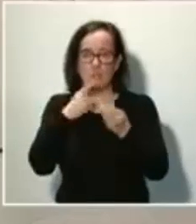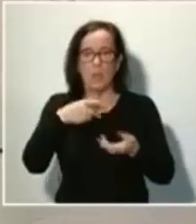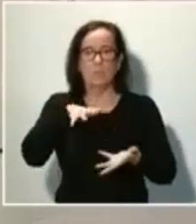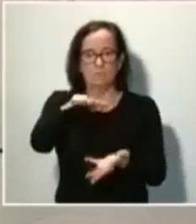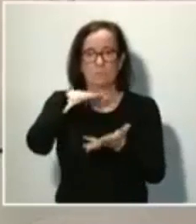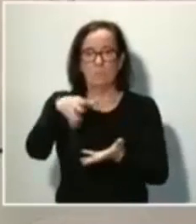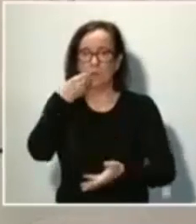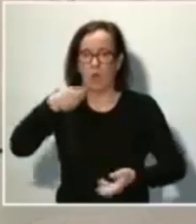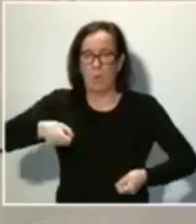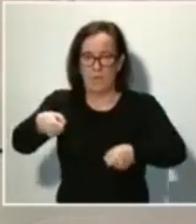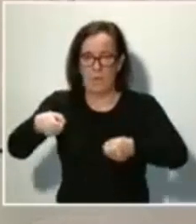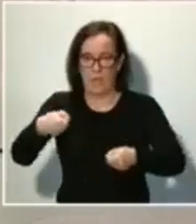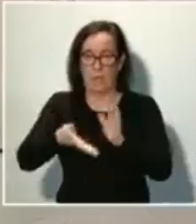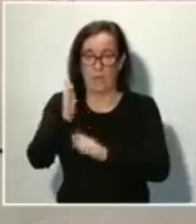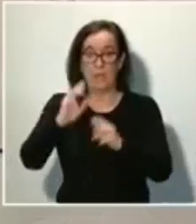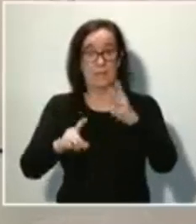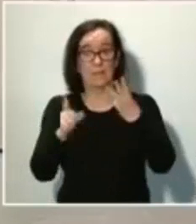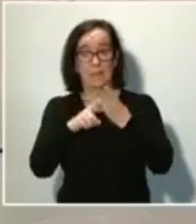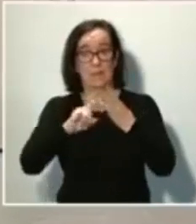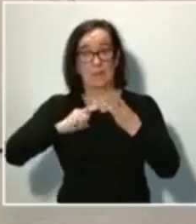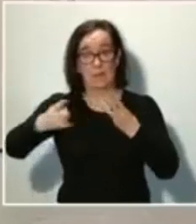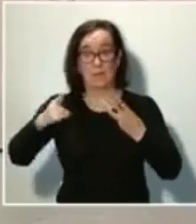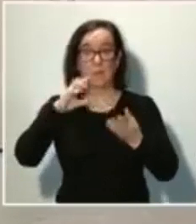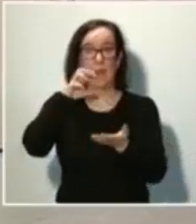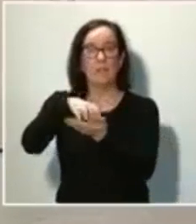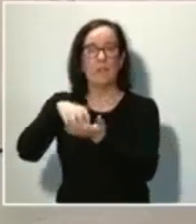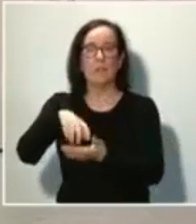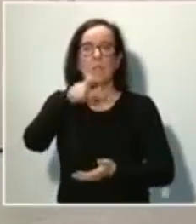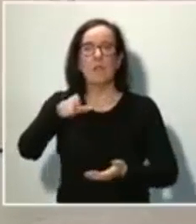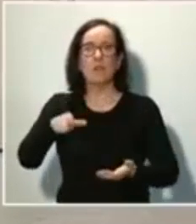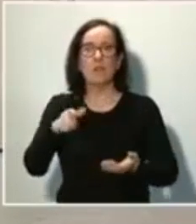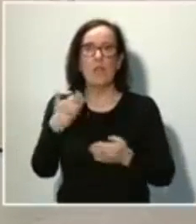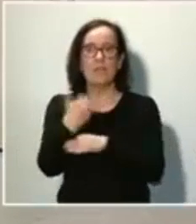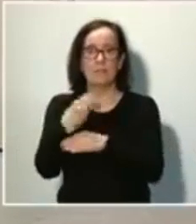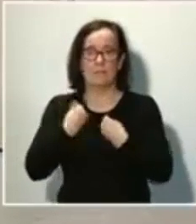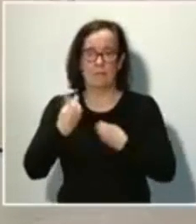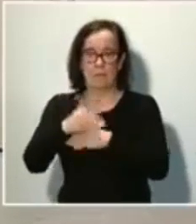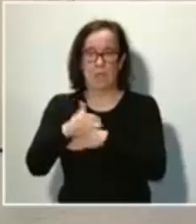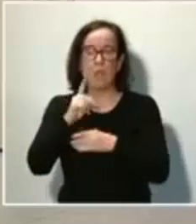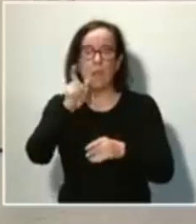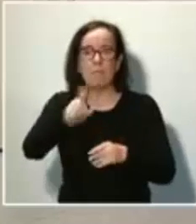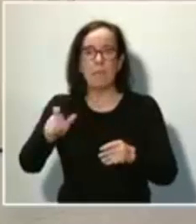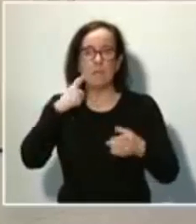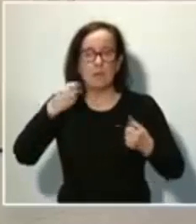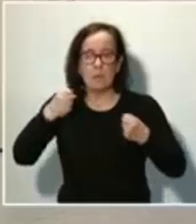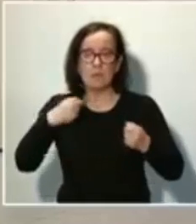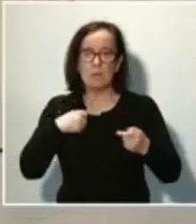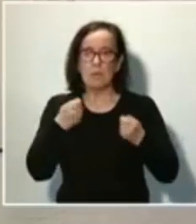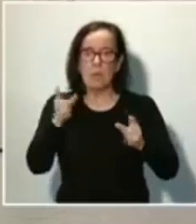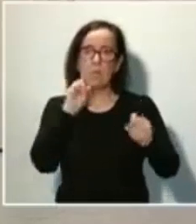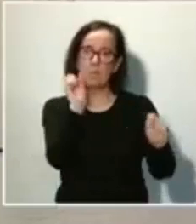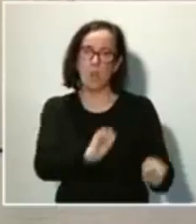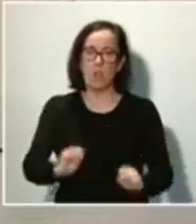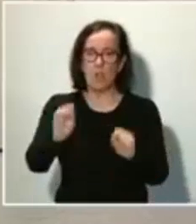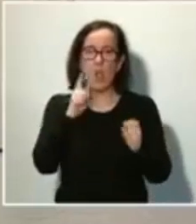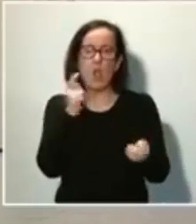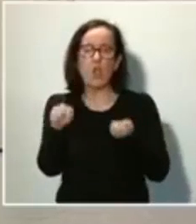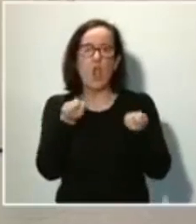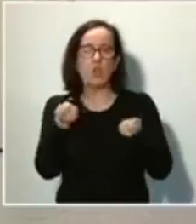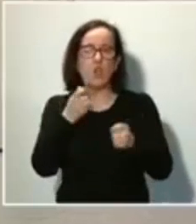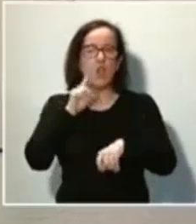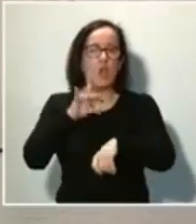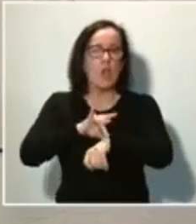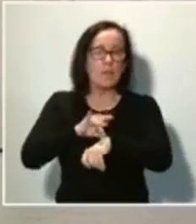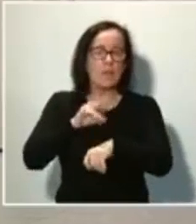En tercer lugar, reforzamiento de los centros para personas sin hogar con personal sanitario que los dote de equipos de protección, controle la salud del equipo de atención